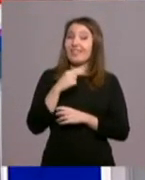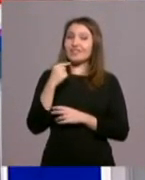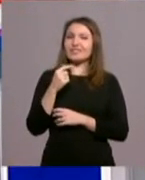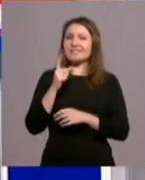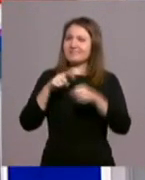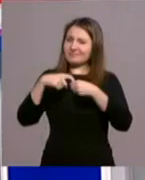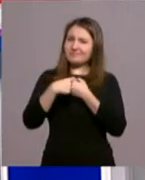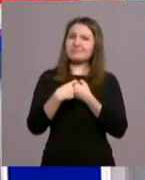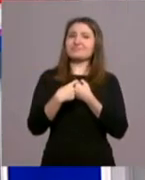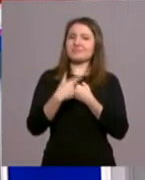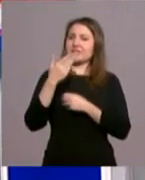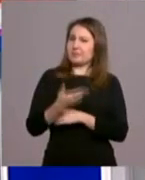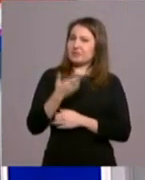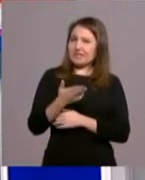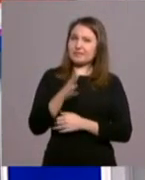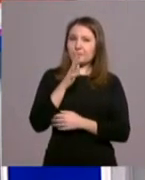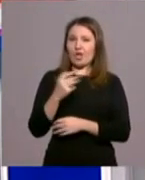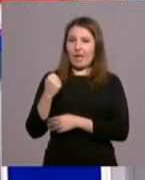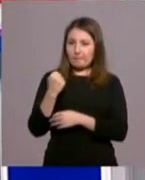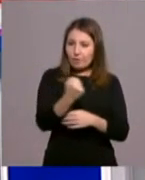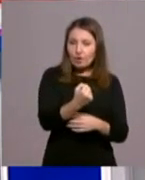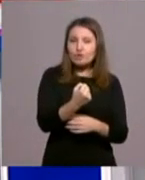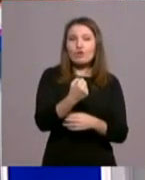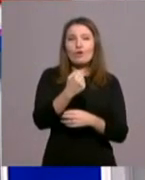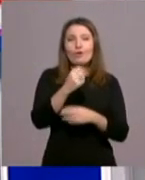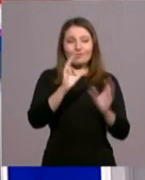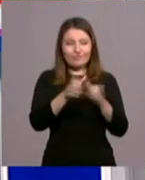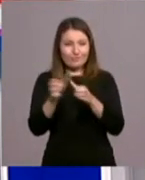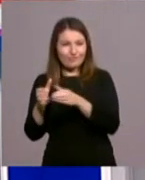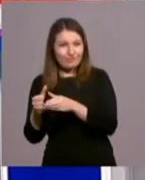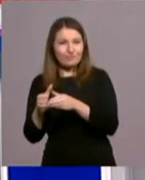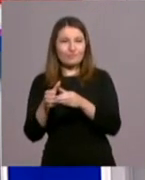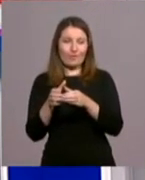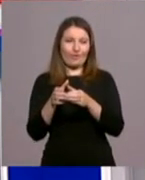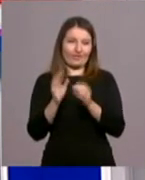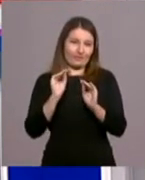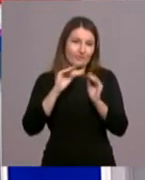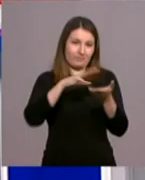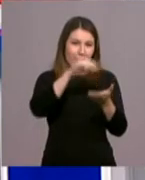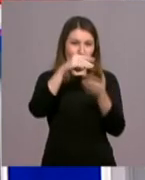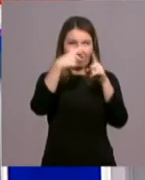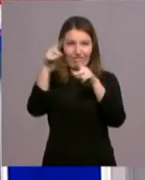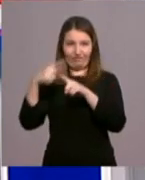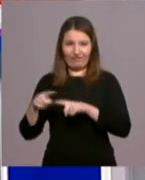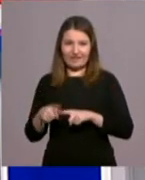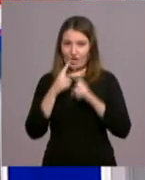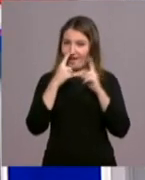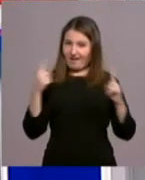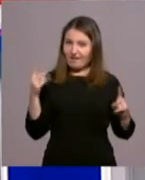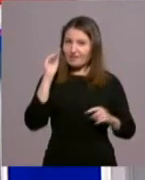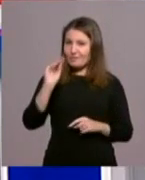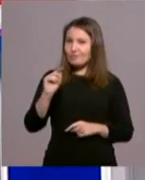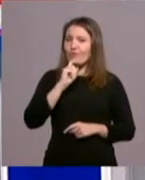muy importante, ¿no?, acompañado a estas hermandades y a estas cofradías que acogen en sus templos todo el año.